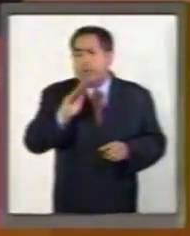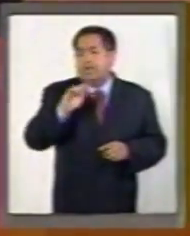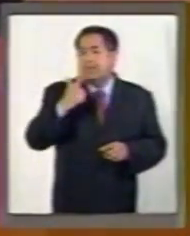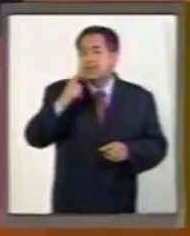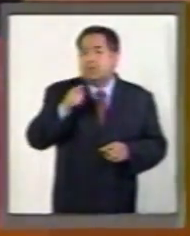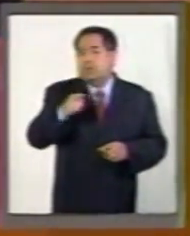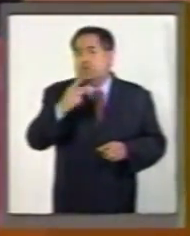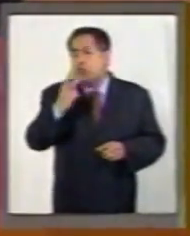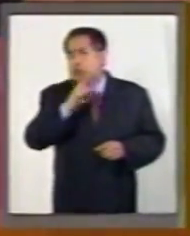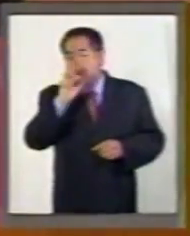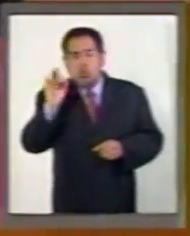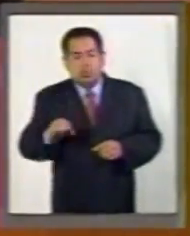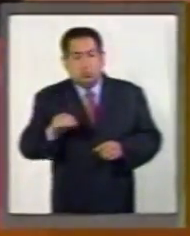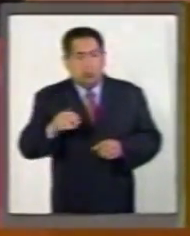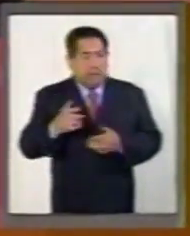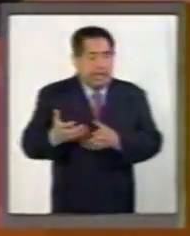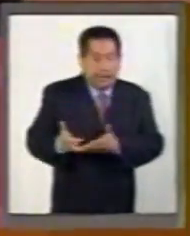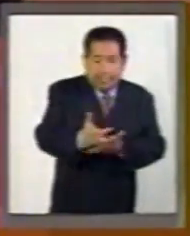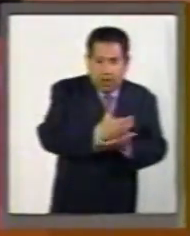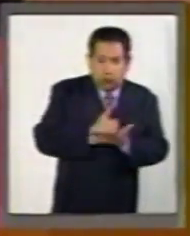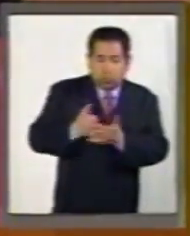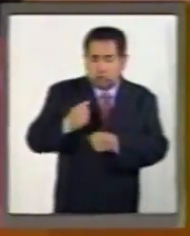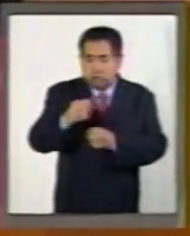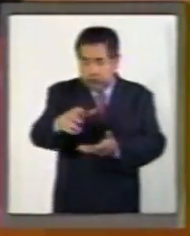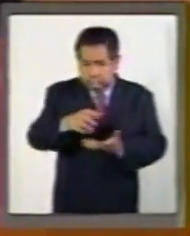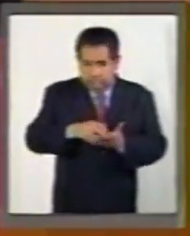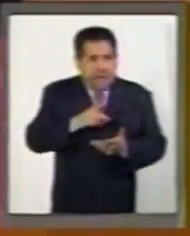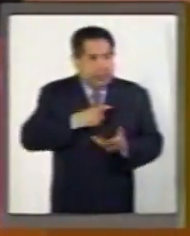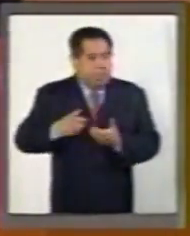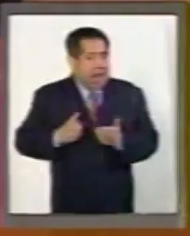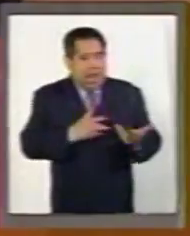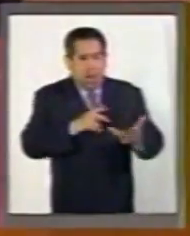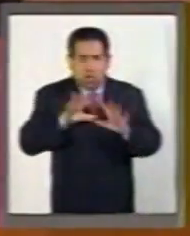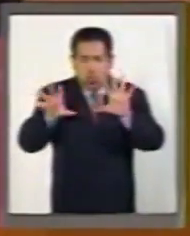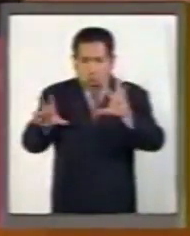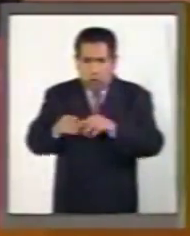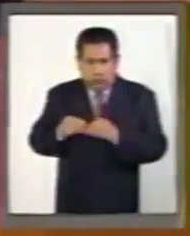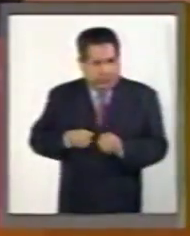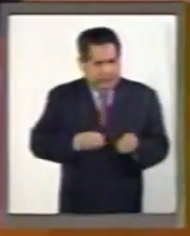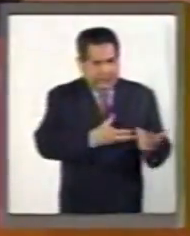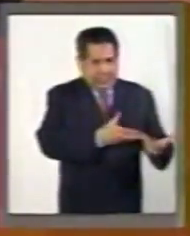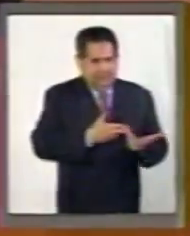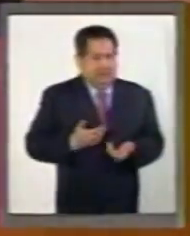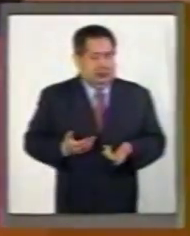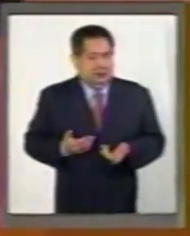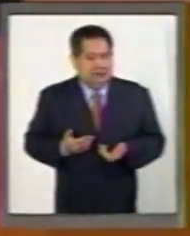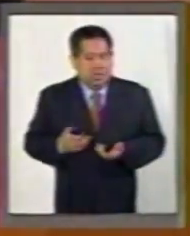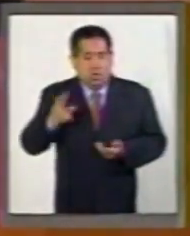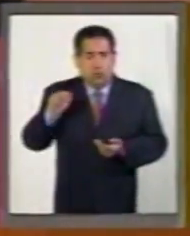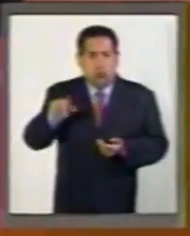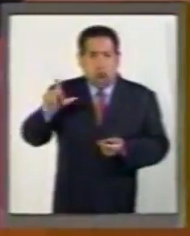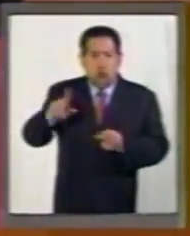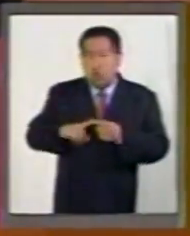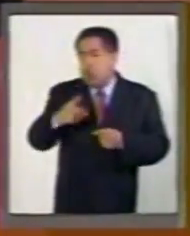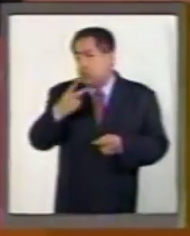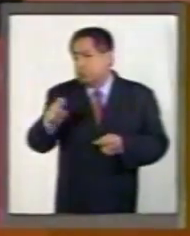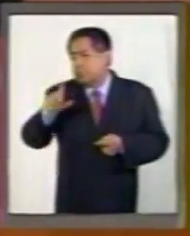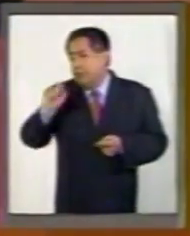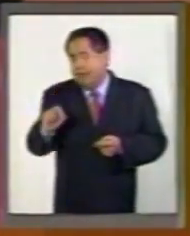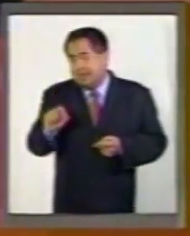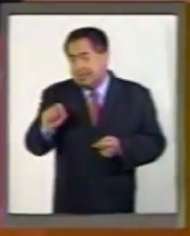.2% de sus ingresos totales comprometidos. El tema de Nuevo León, 220